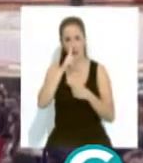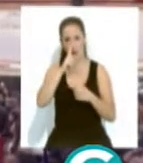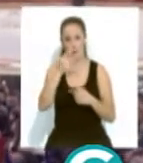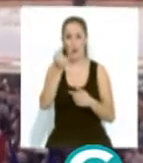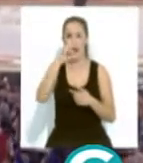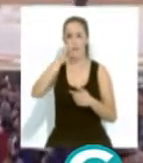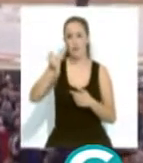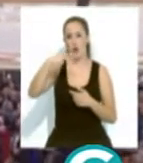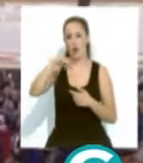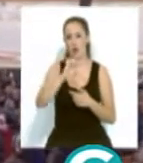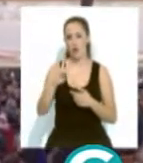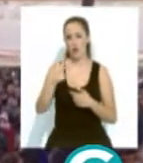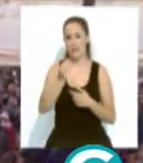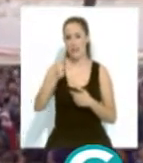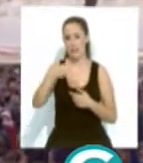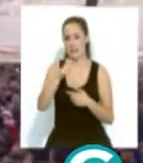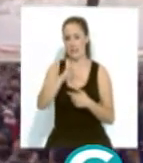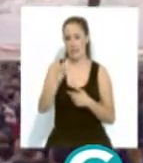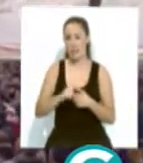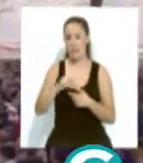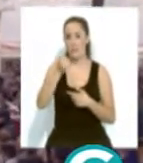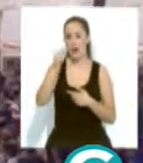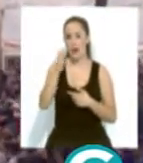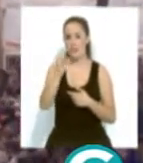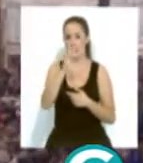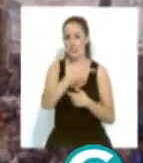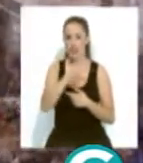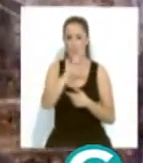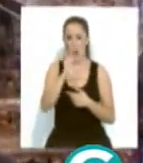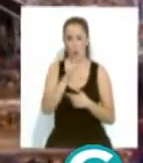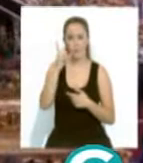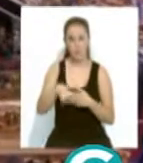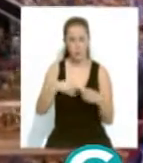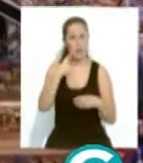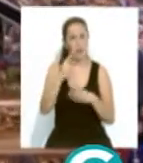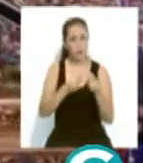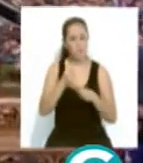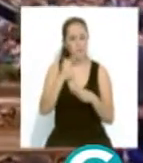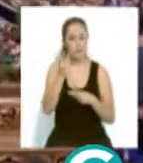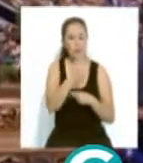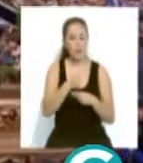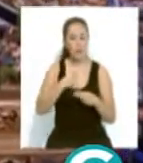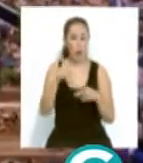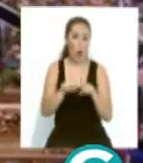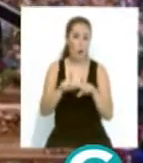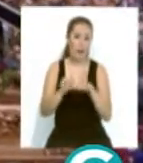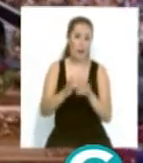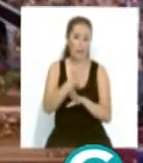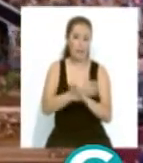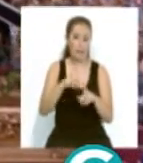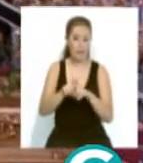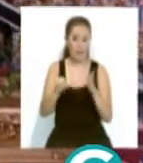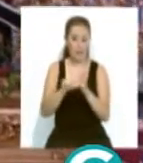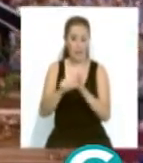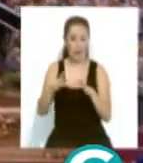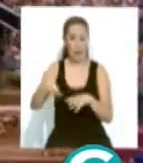Pacheco. La hermandad también tendrá un recuerdo a la imagen del prendimiento del Montañés que procesionaba antiguamente con la cofradía acercándose al